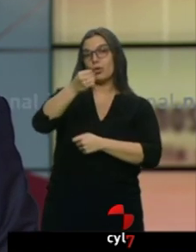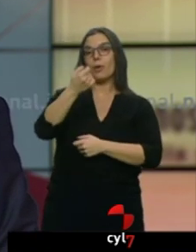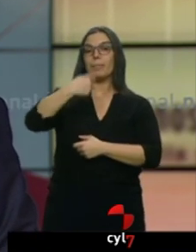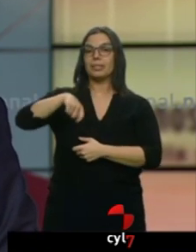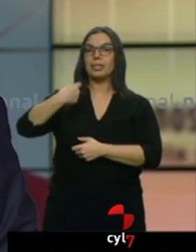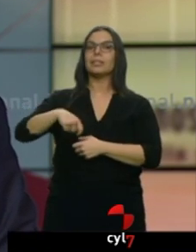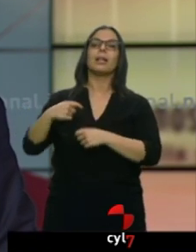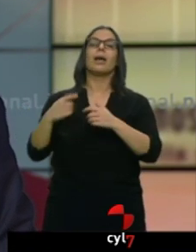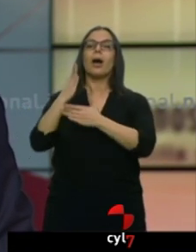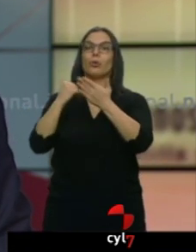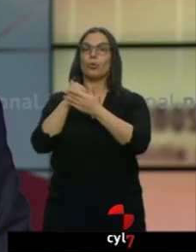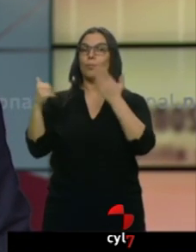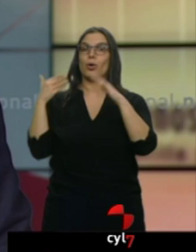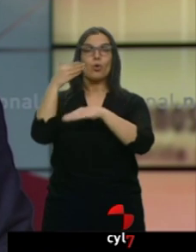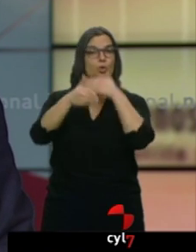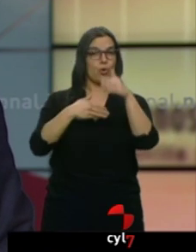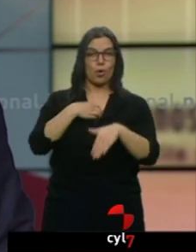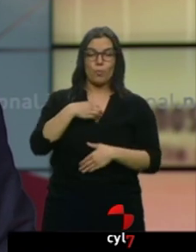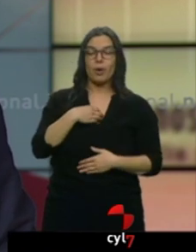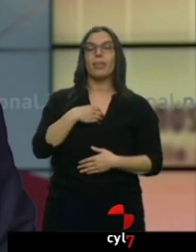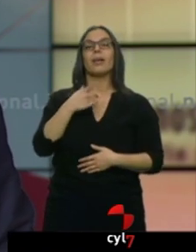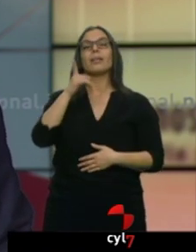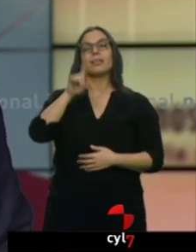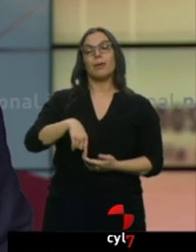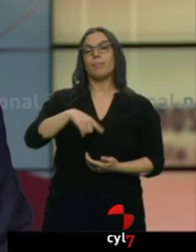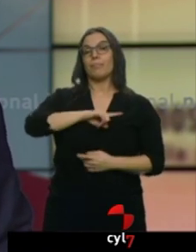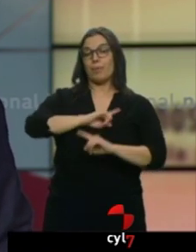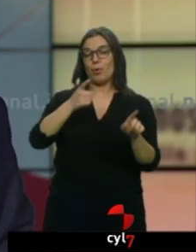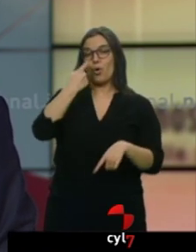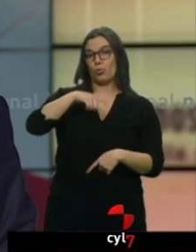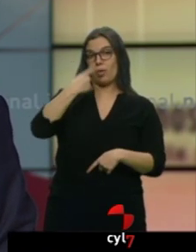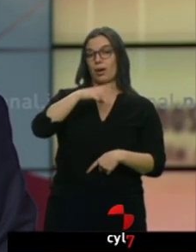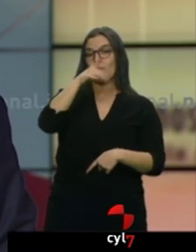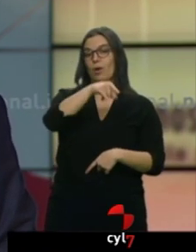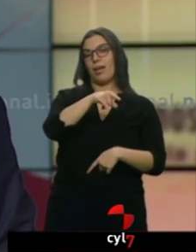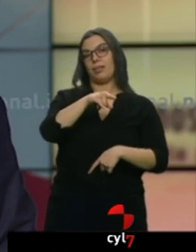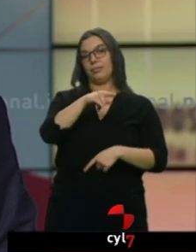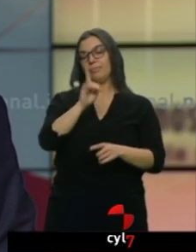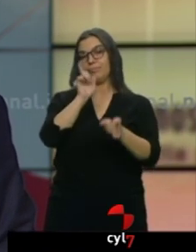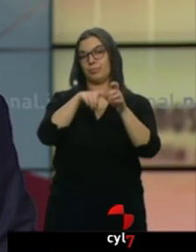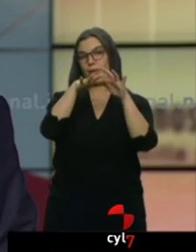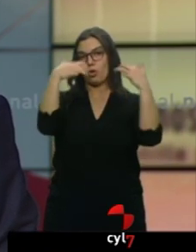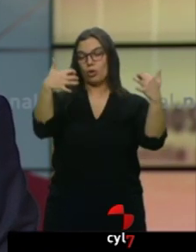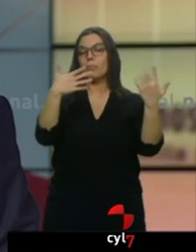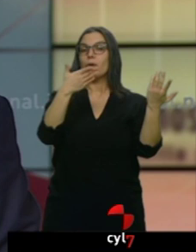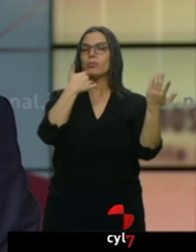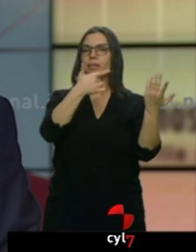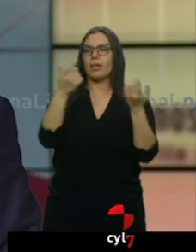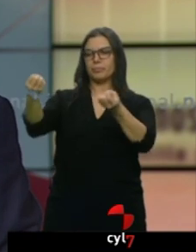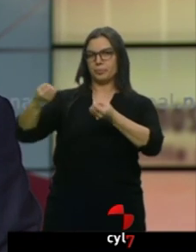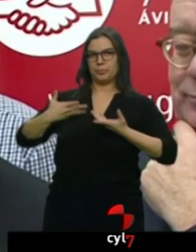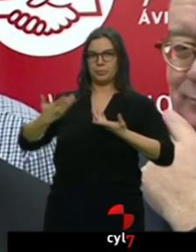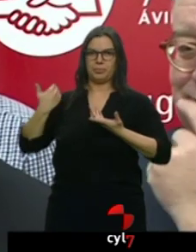Luis Tudanca, porque se encontraba en el Pleno de las Cortes. Pero el secretario socialista de Castilla y León aseguró ayer que le había llegado el mensaje.